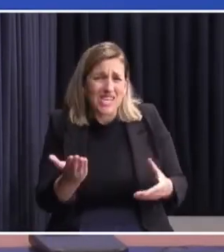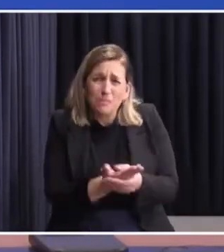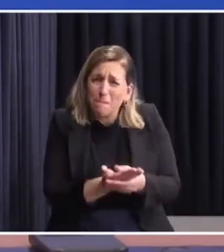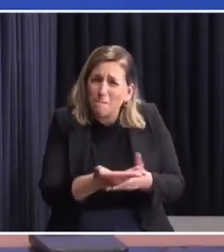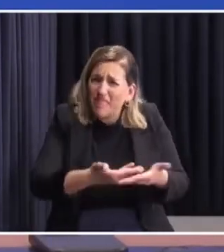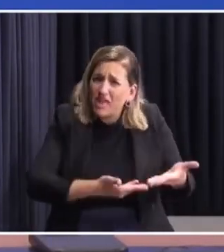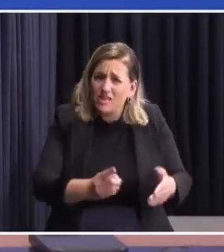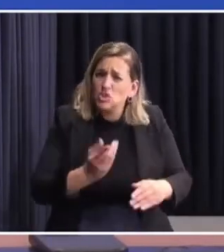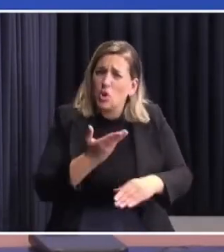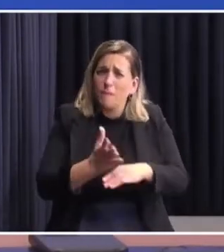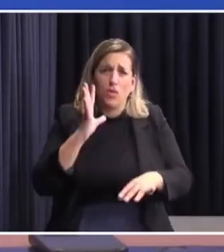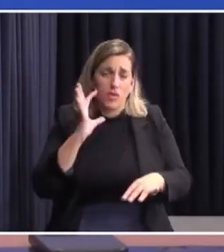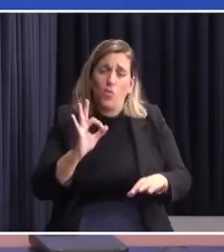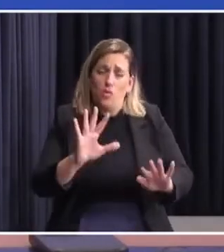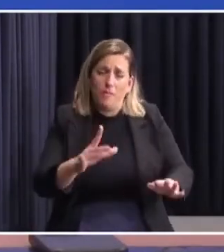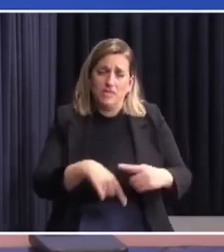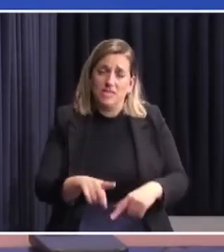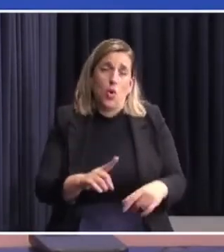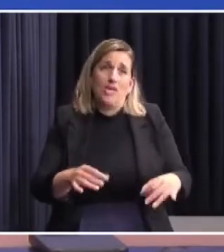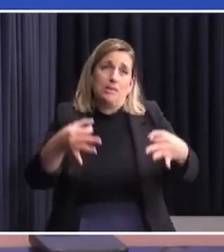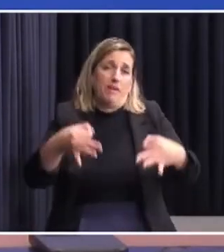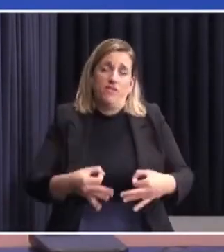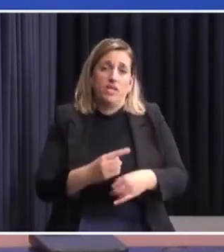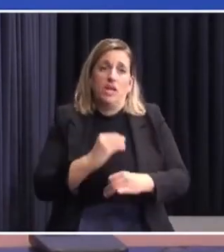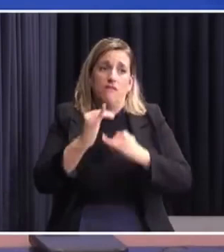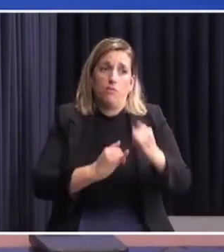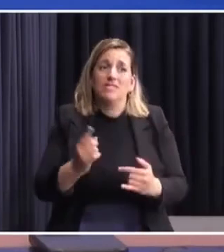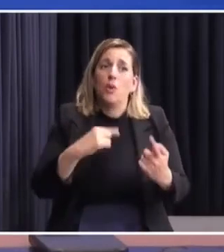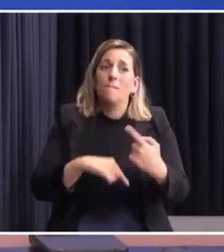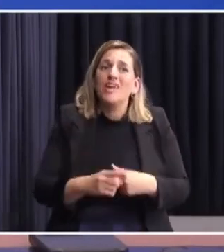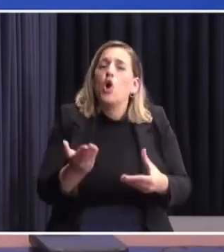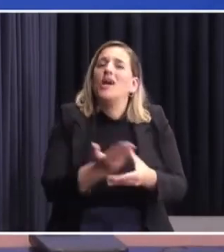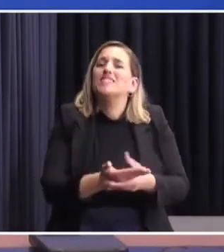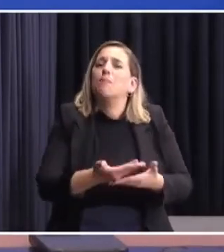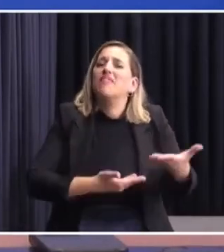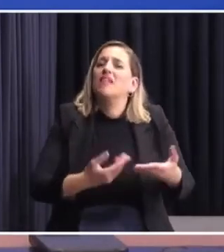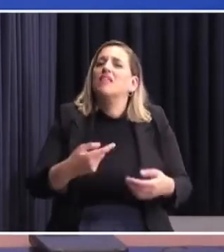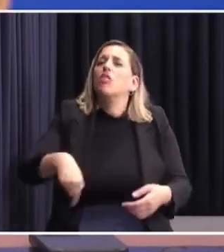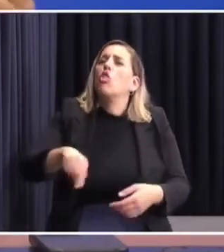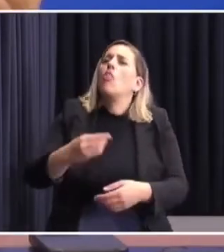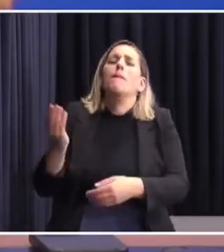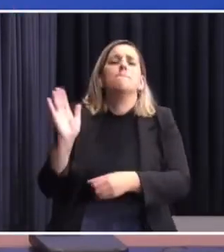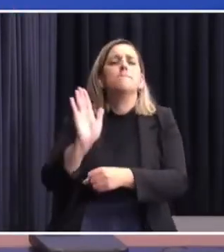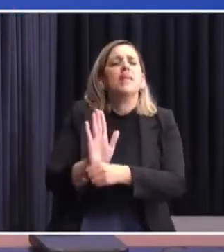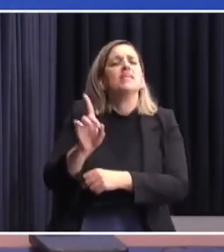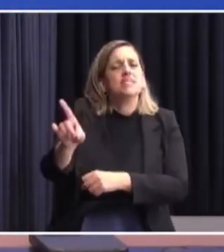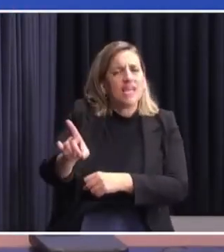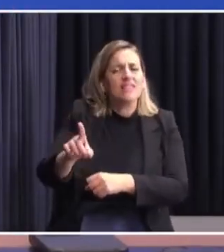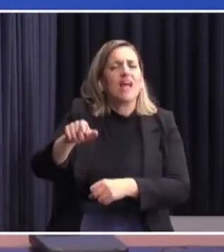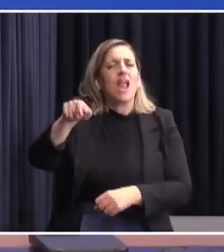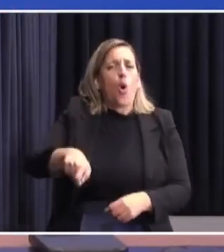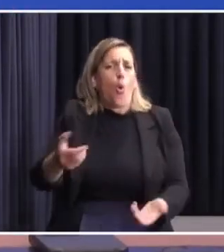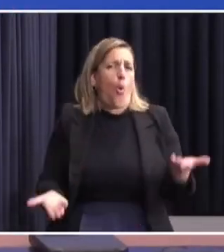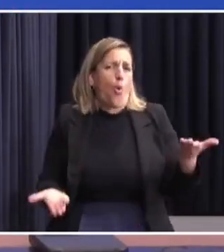y acá es donde pido disculpas si no es del todo exacta la información, el expediente se presenta en la